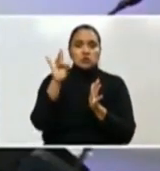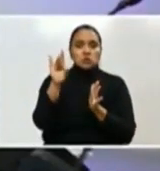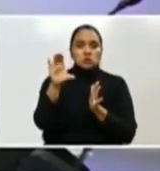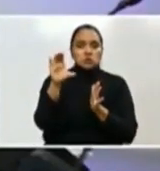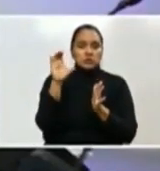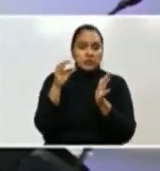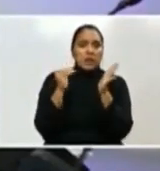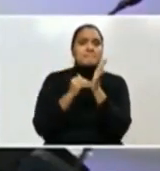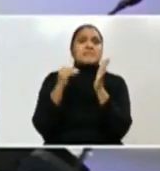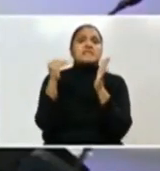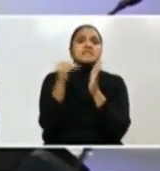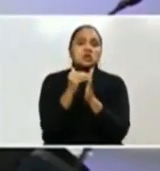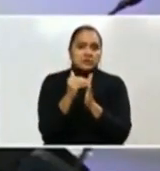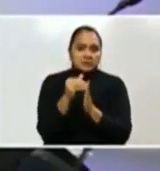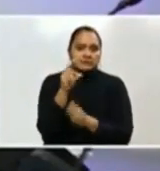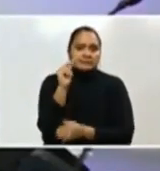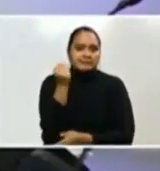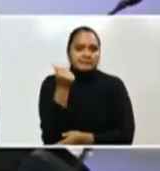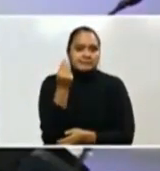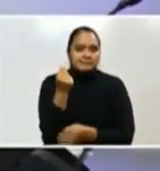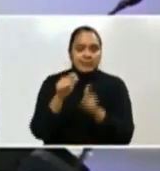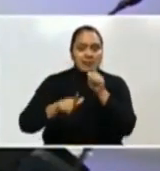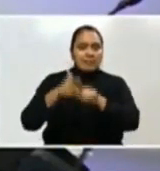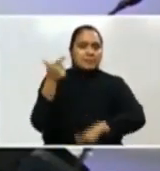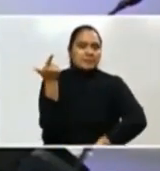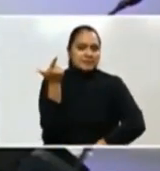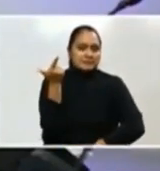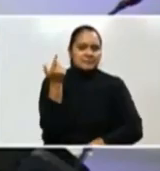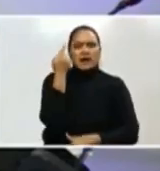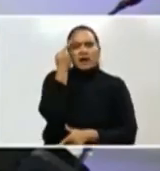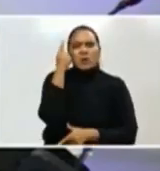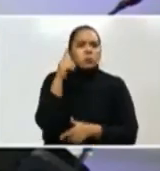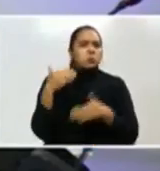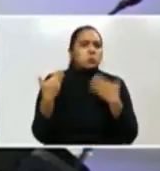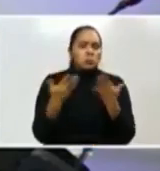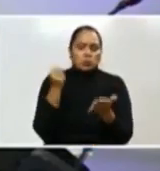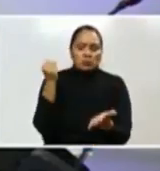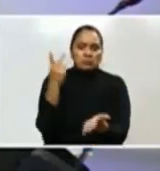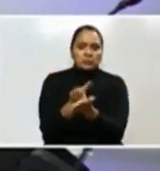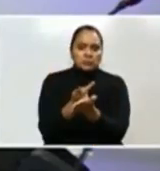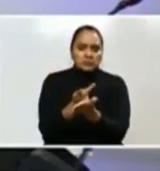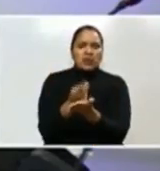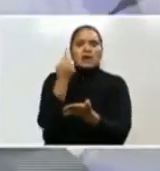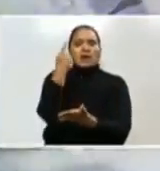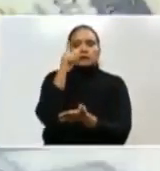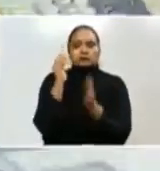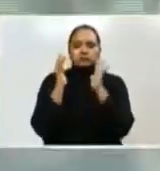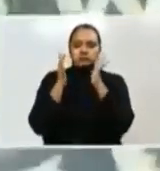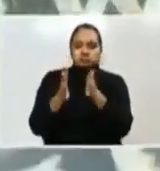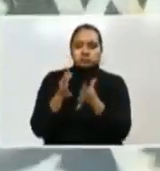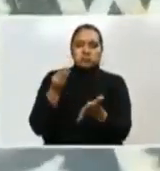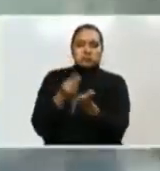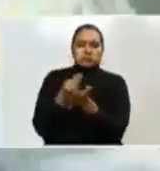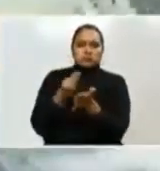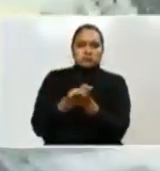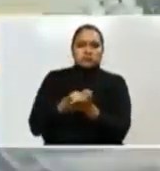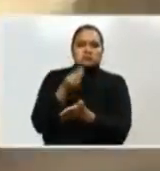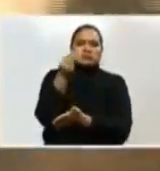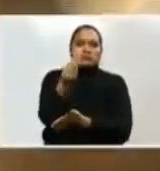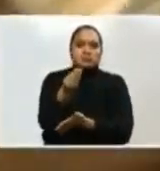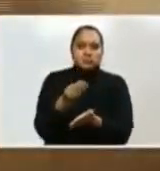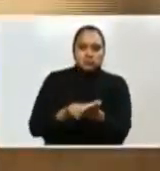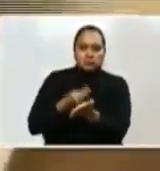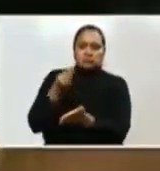millones de lempiras que se han aprobado y de los cuales ya se están entregando más de